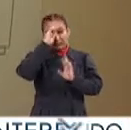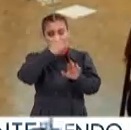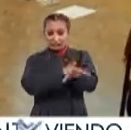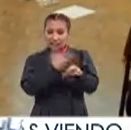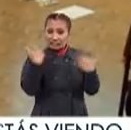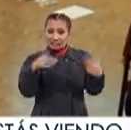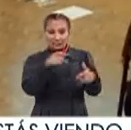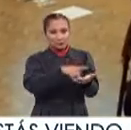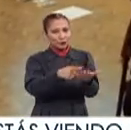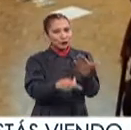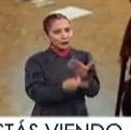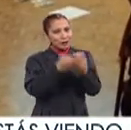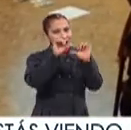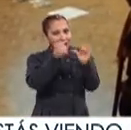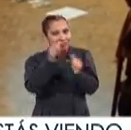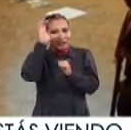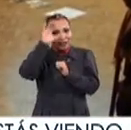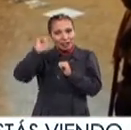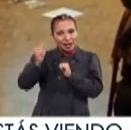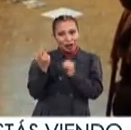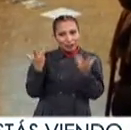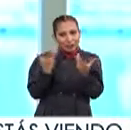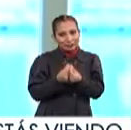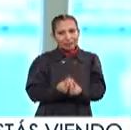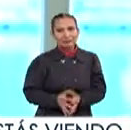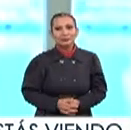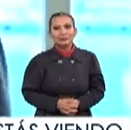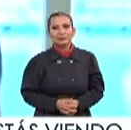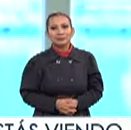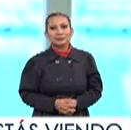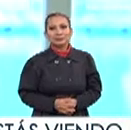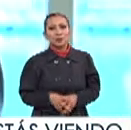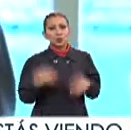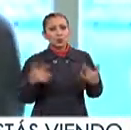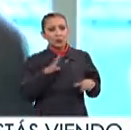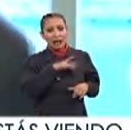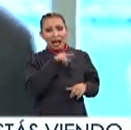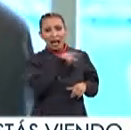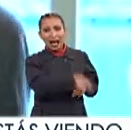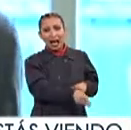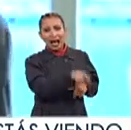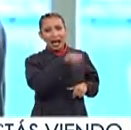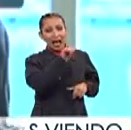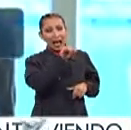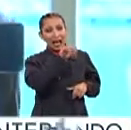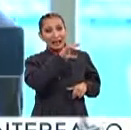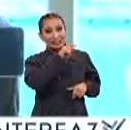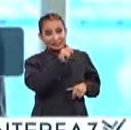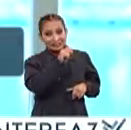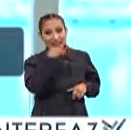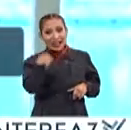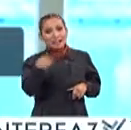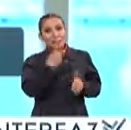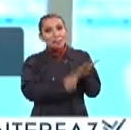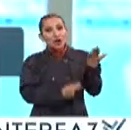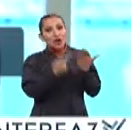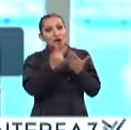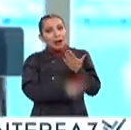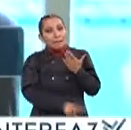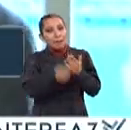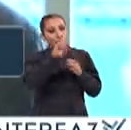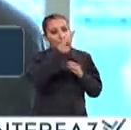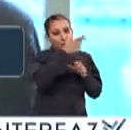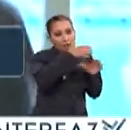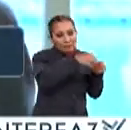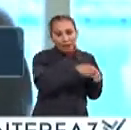Ser parte de este proyecto De arte, ciencia y tecnologías Celebrar la existencia de ACT Celebrar la existencia de este programa Entre